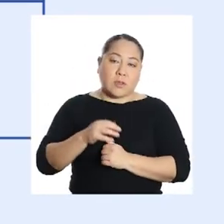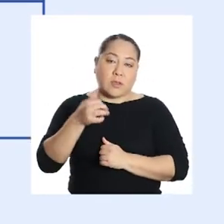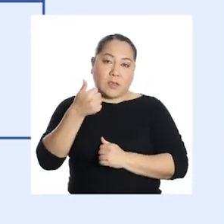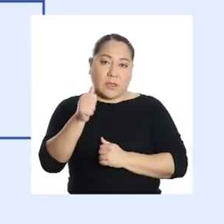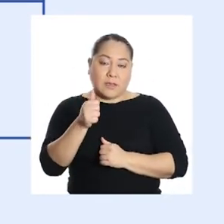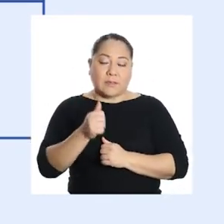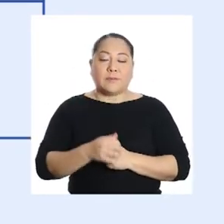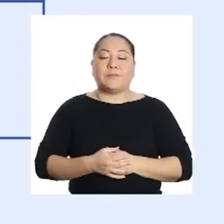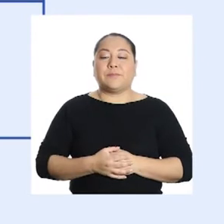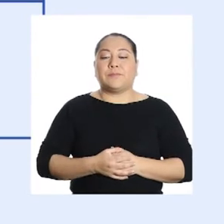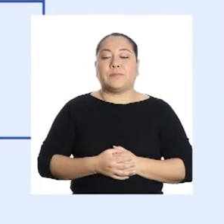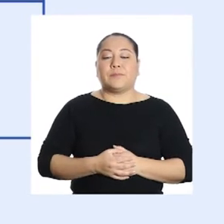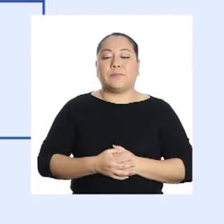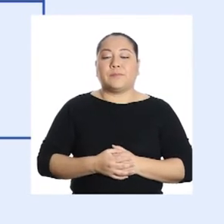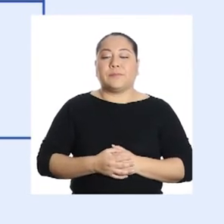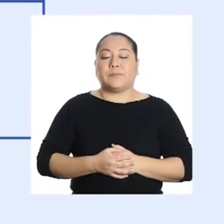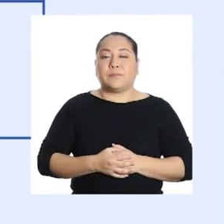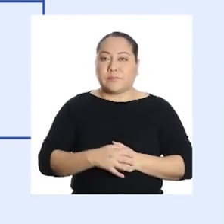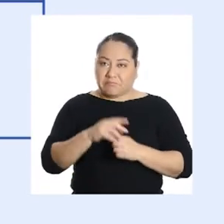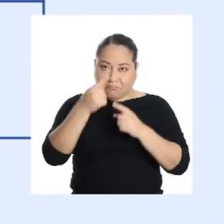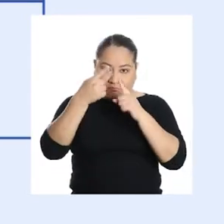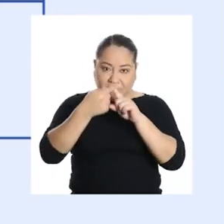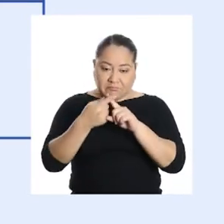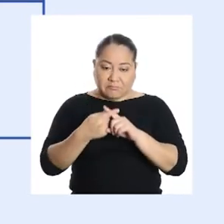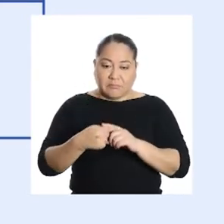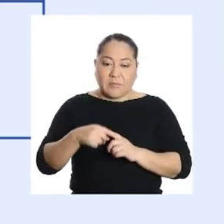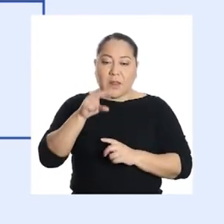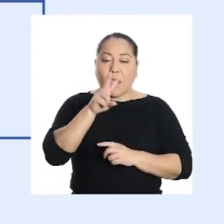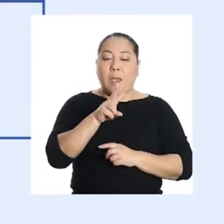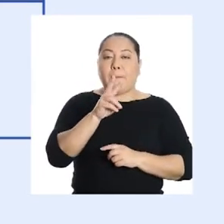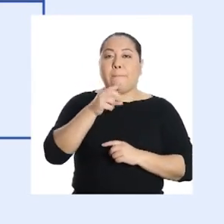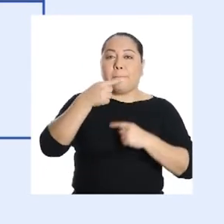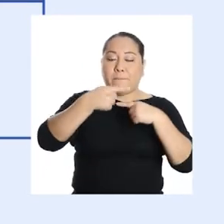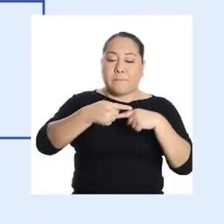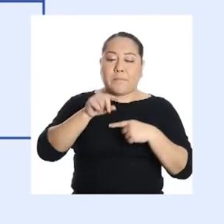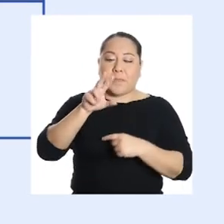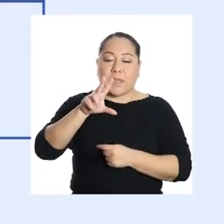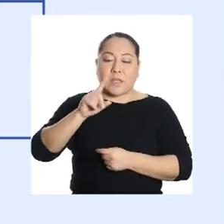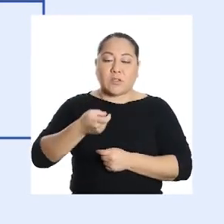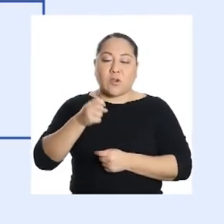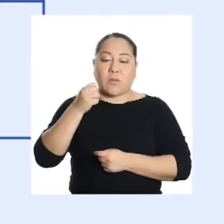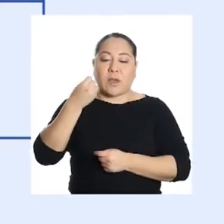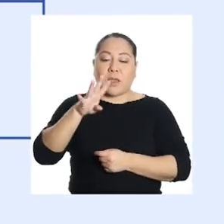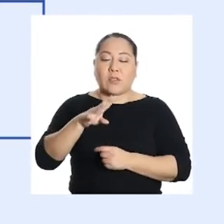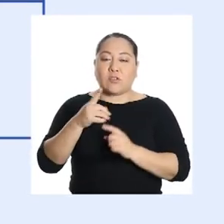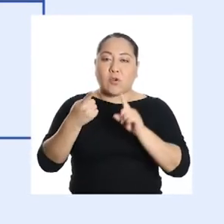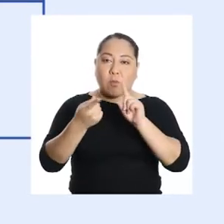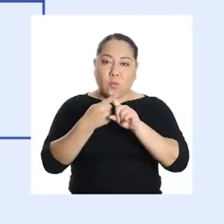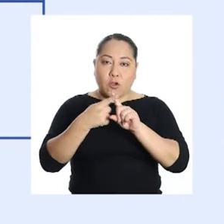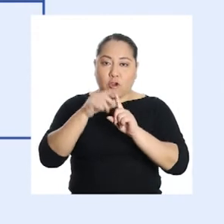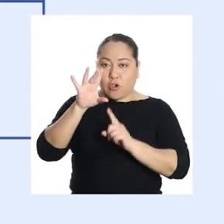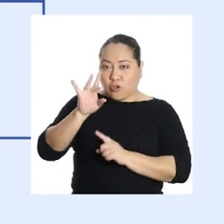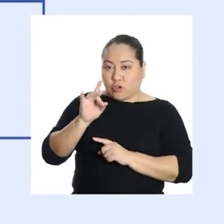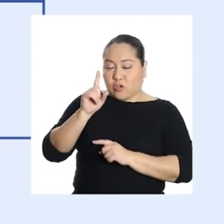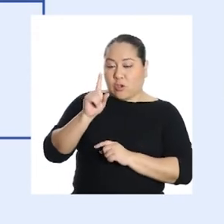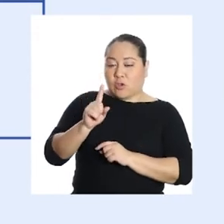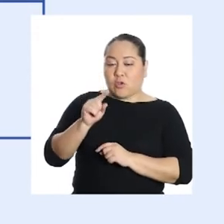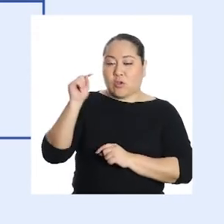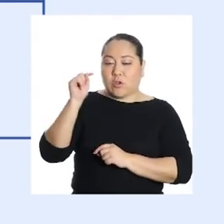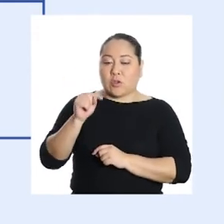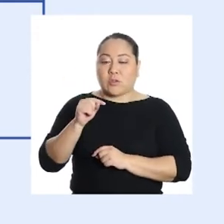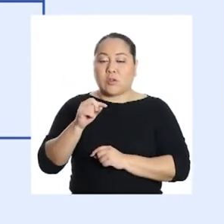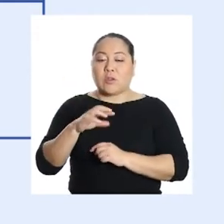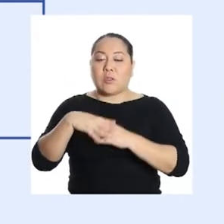altura de la abertura, 10. Si operamos, el volumen es igual a 3,14 por 81.